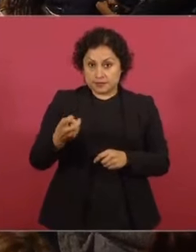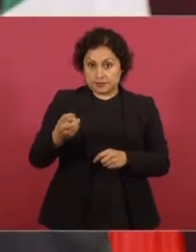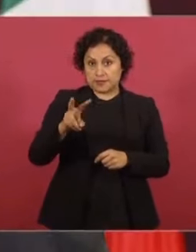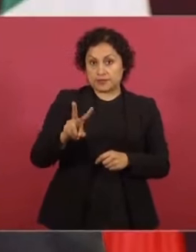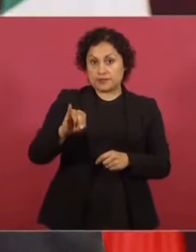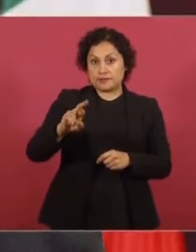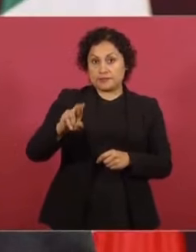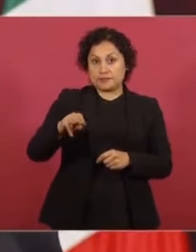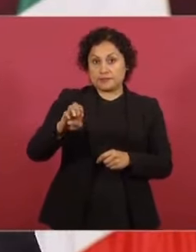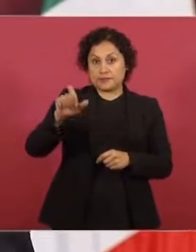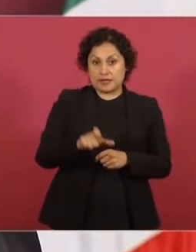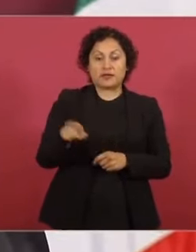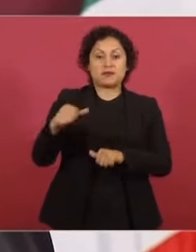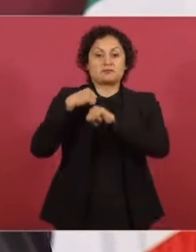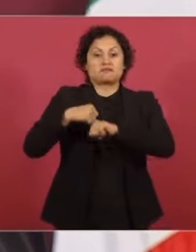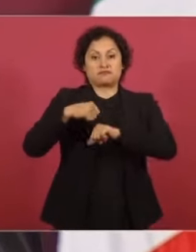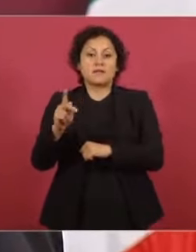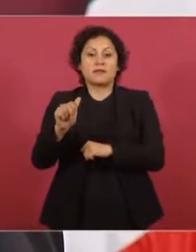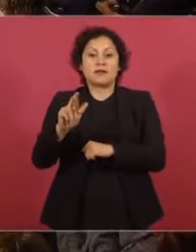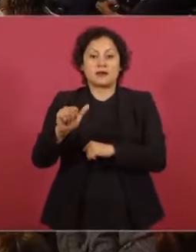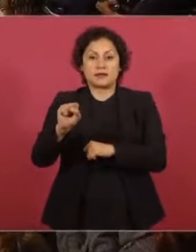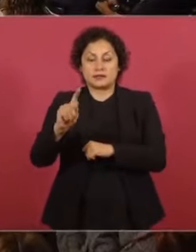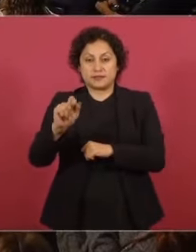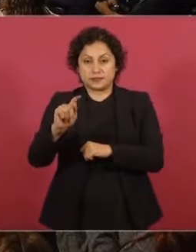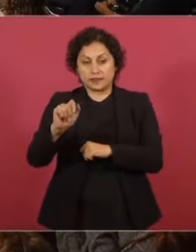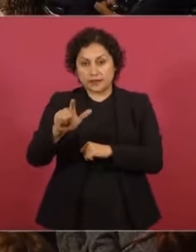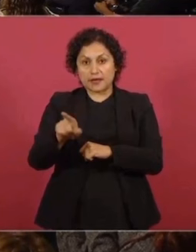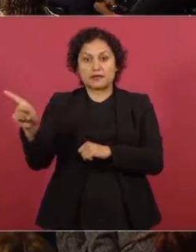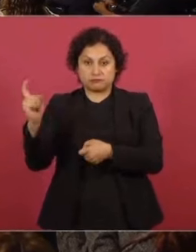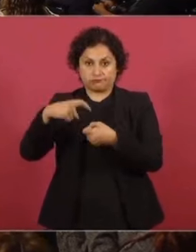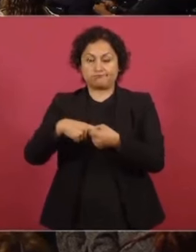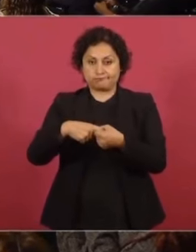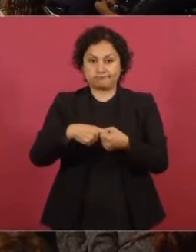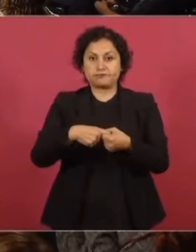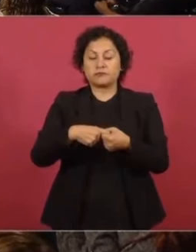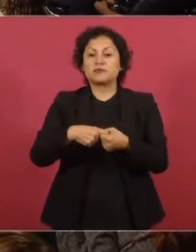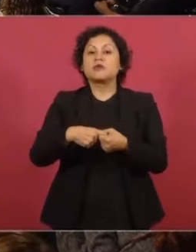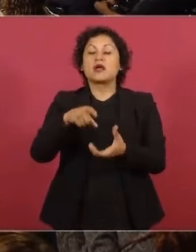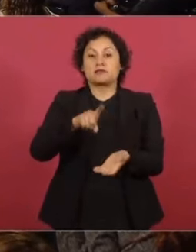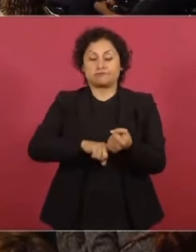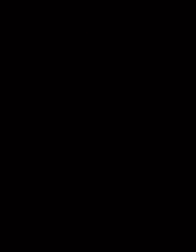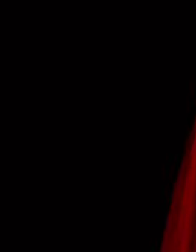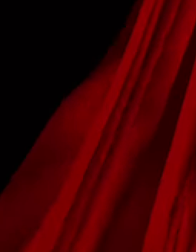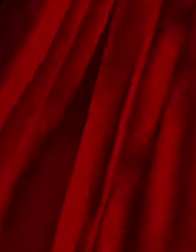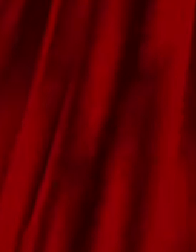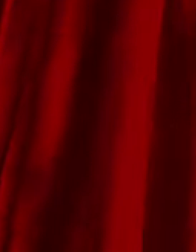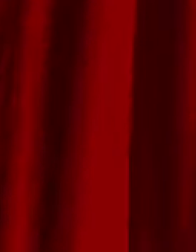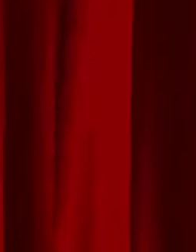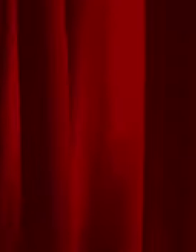empresa que se va a encargar de la distribución, es una paraestatal que se va a hacer cargo de toda la distribución y del manejo del almacén.